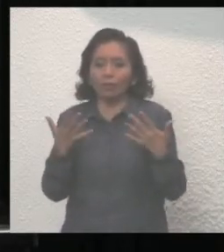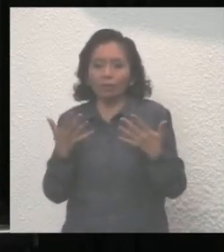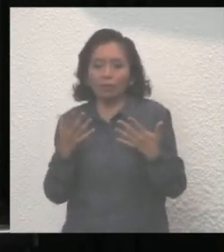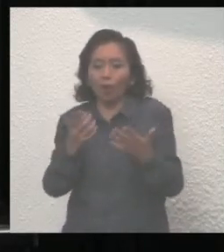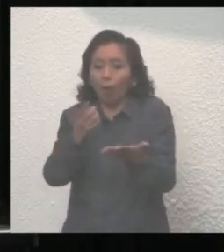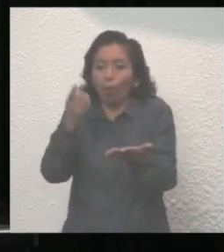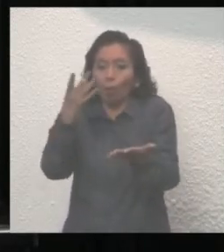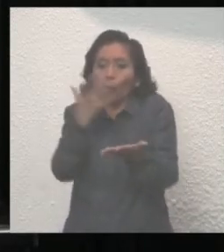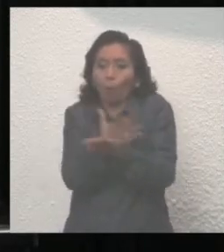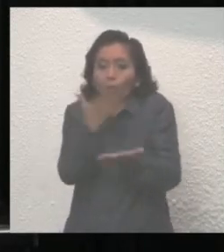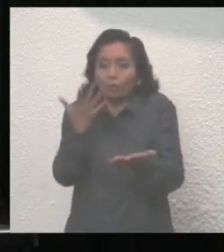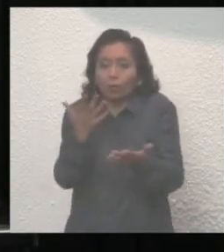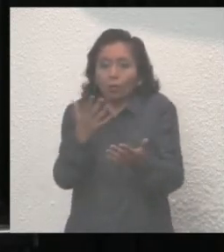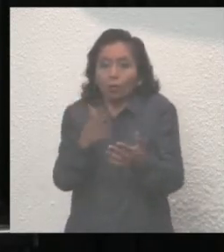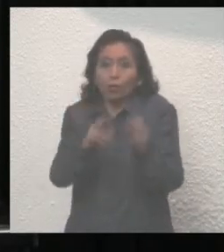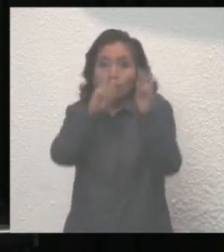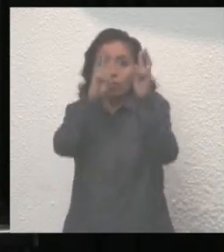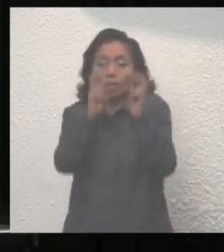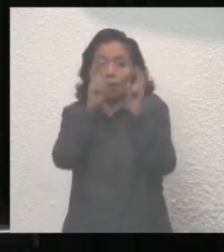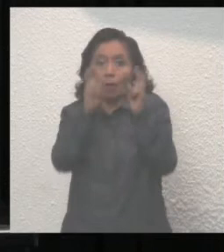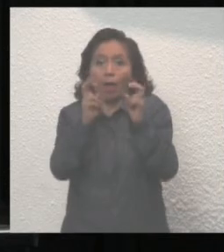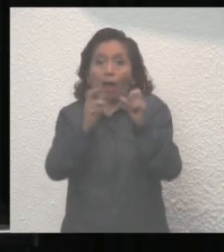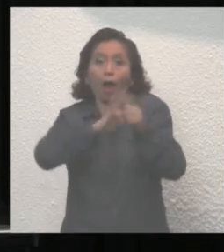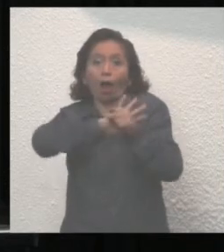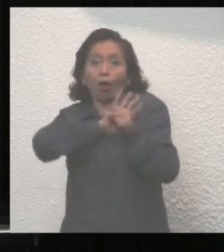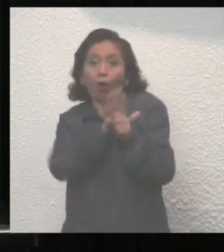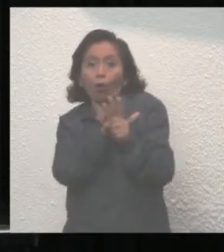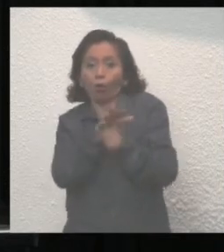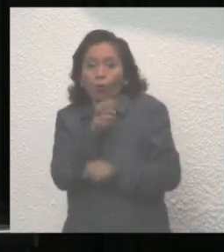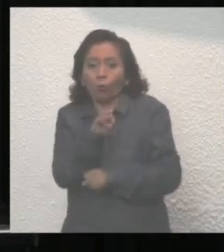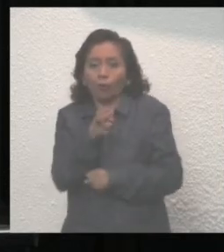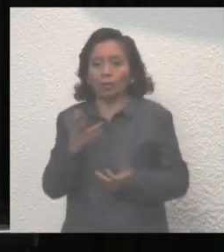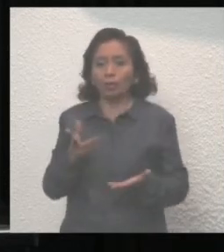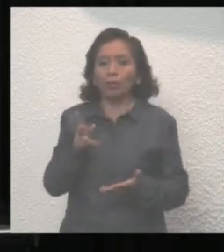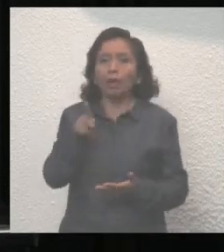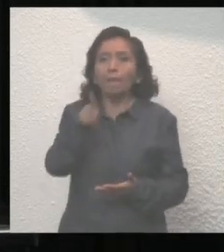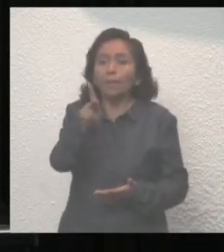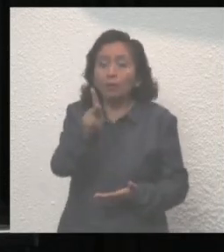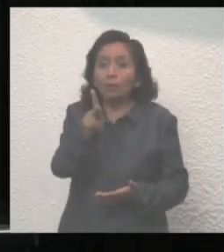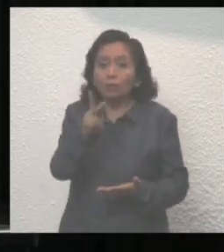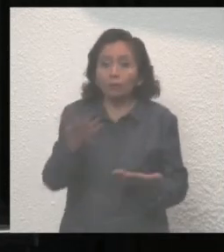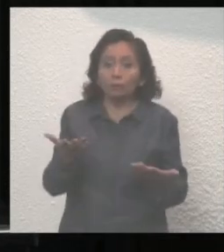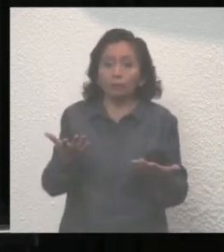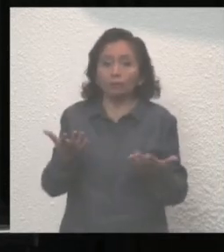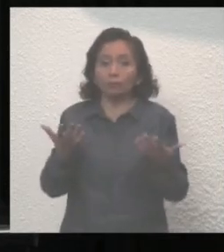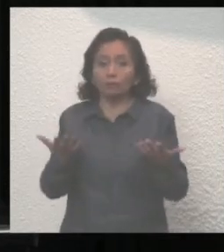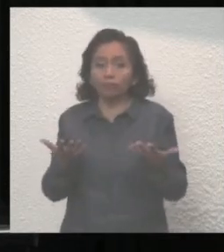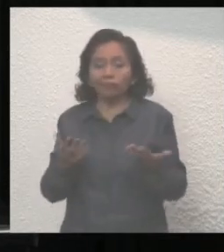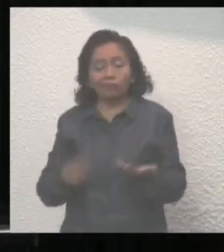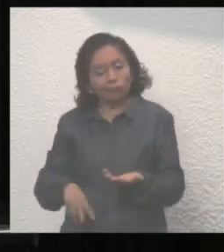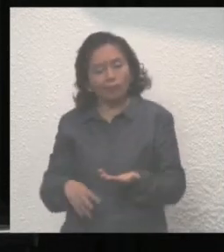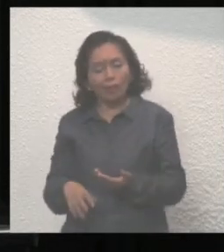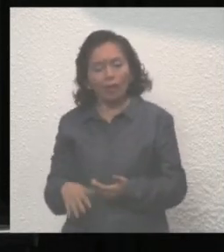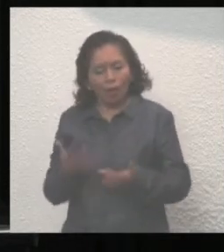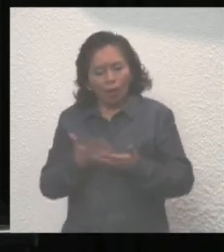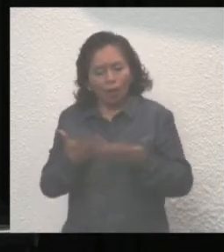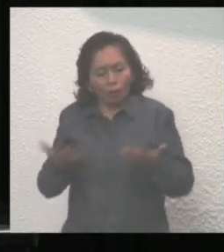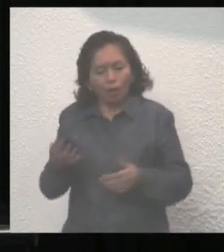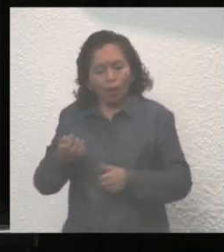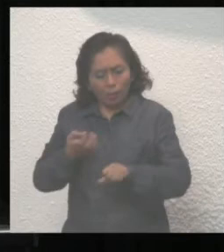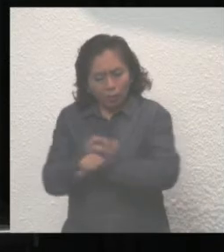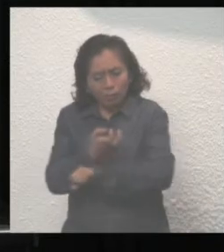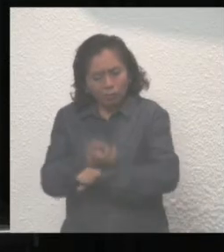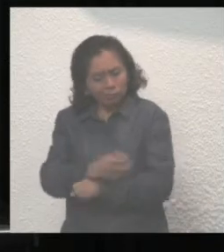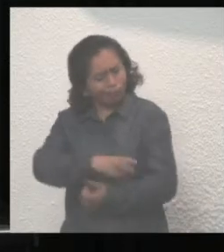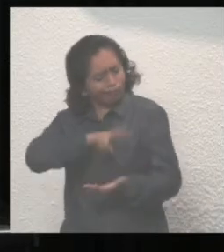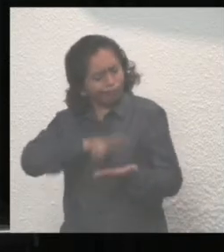el COVID. Sin embargo nuestro Estado celebra este acto y valora los resultados porque